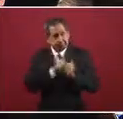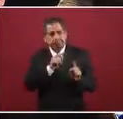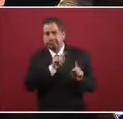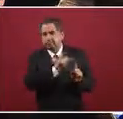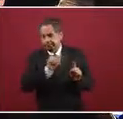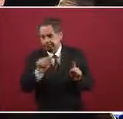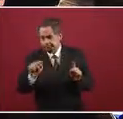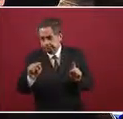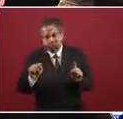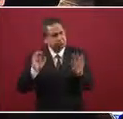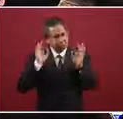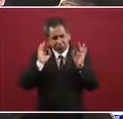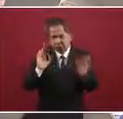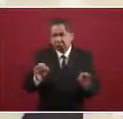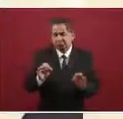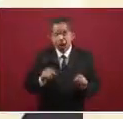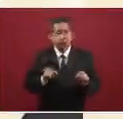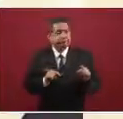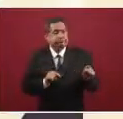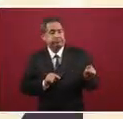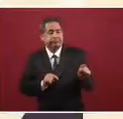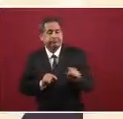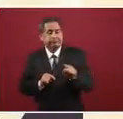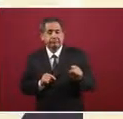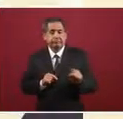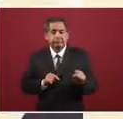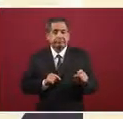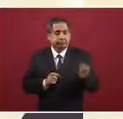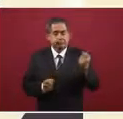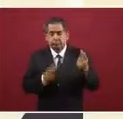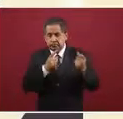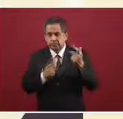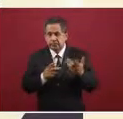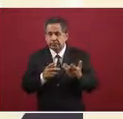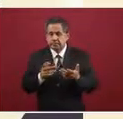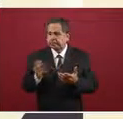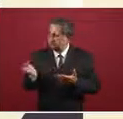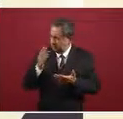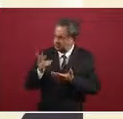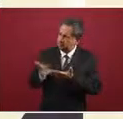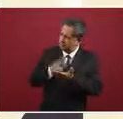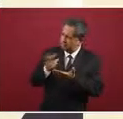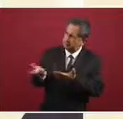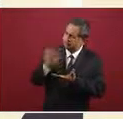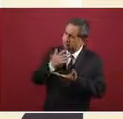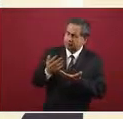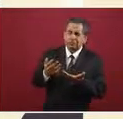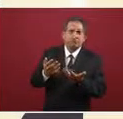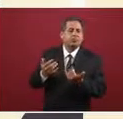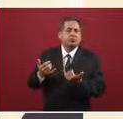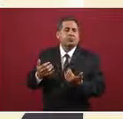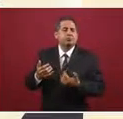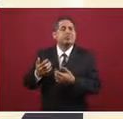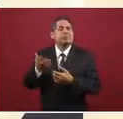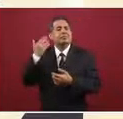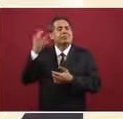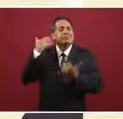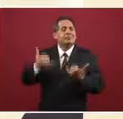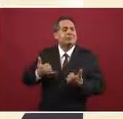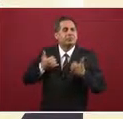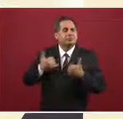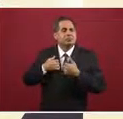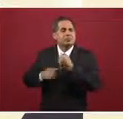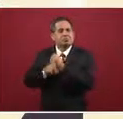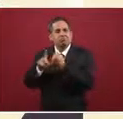organizaciones que incorporan o reinsertan a jóvenes en conflicto con la ley, hemos venido trabajando